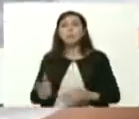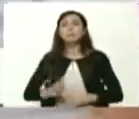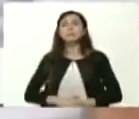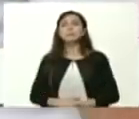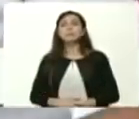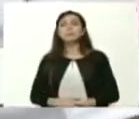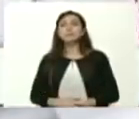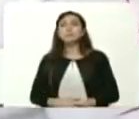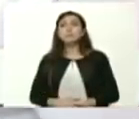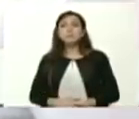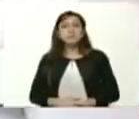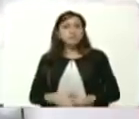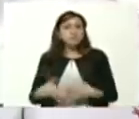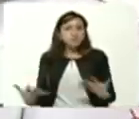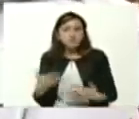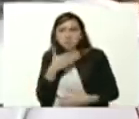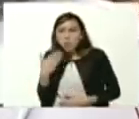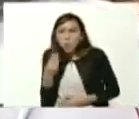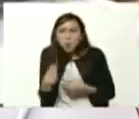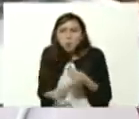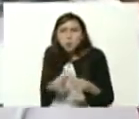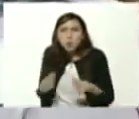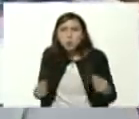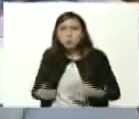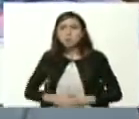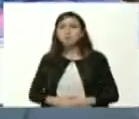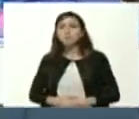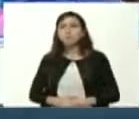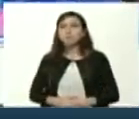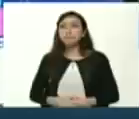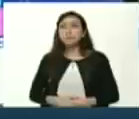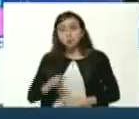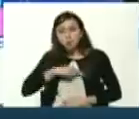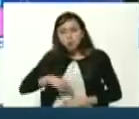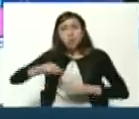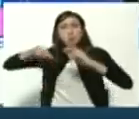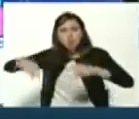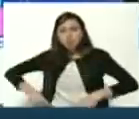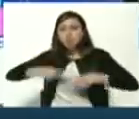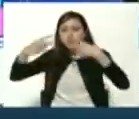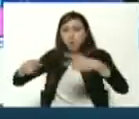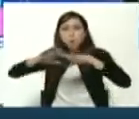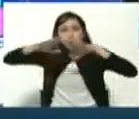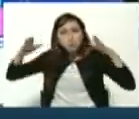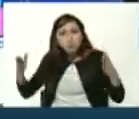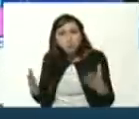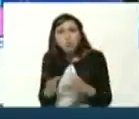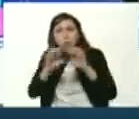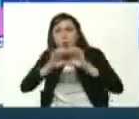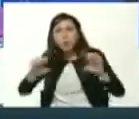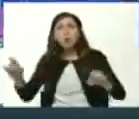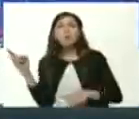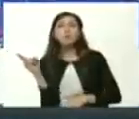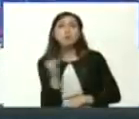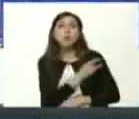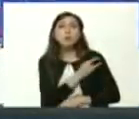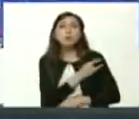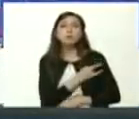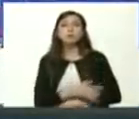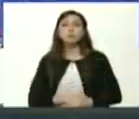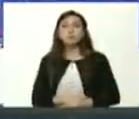como somos mejores ponernos a la vanguardia del mundo en la educación universitaria